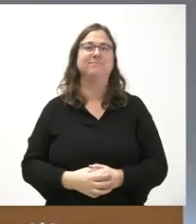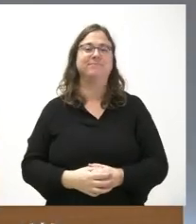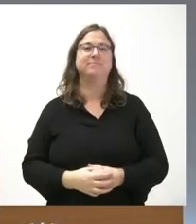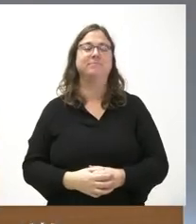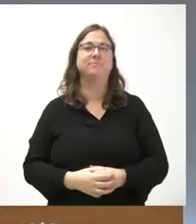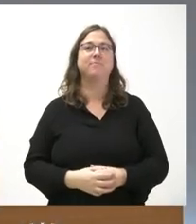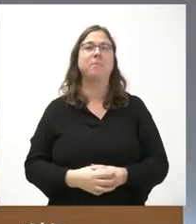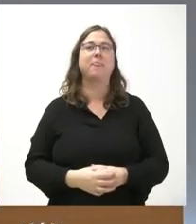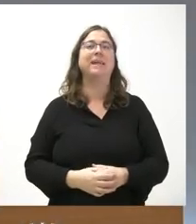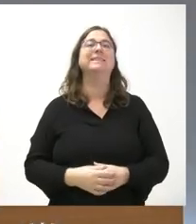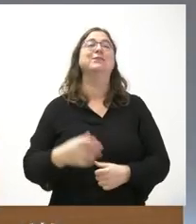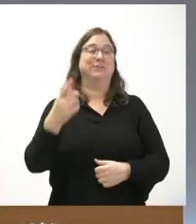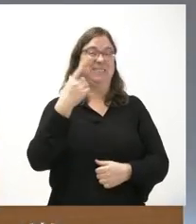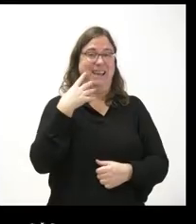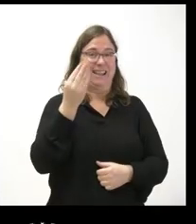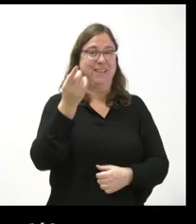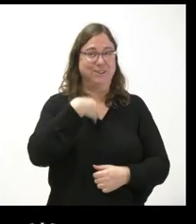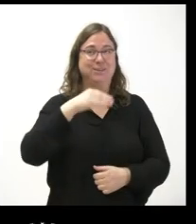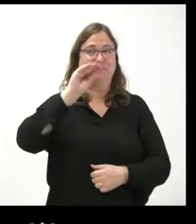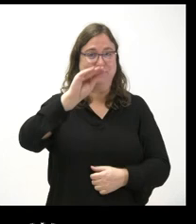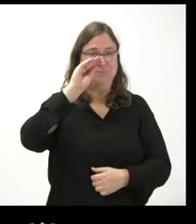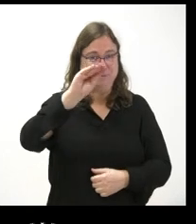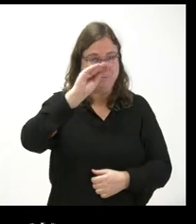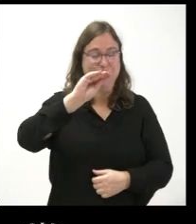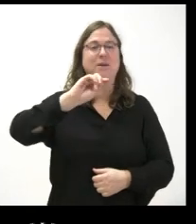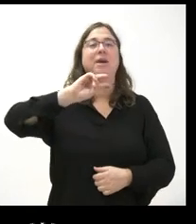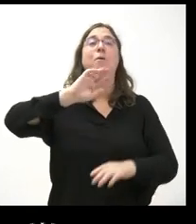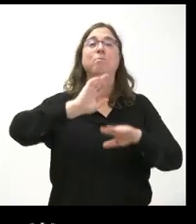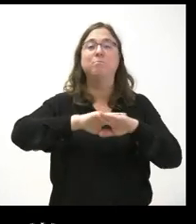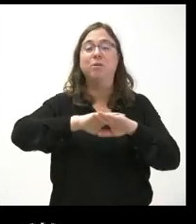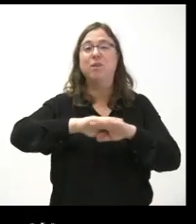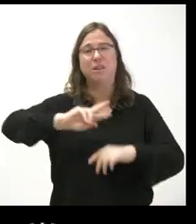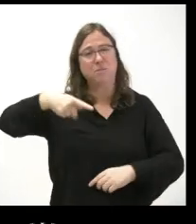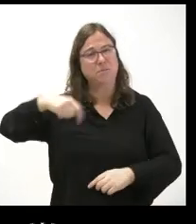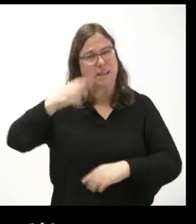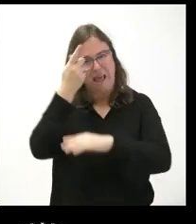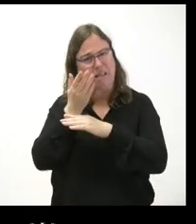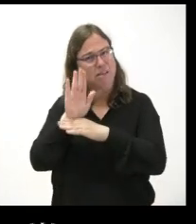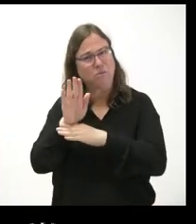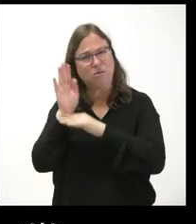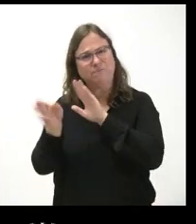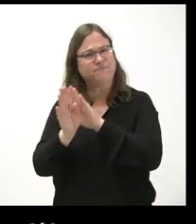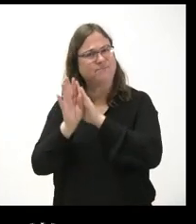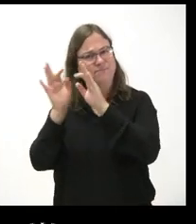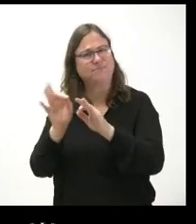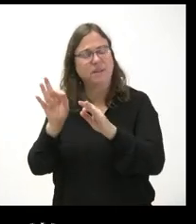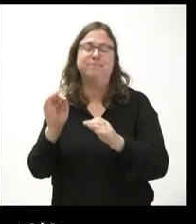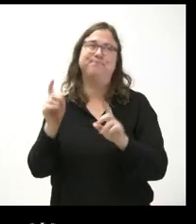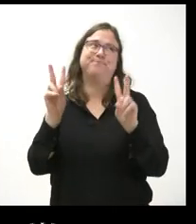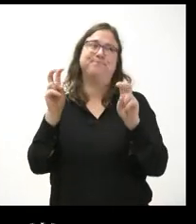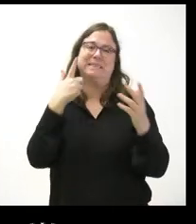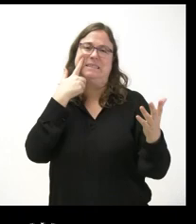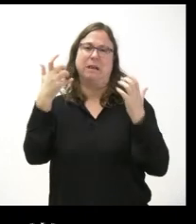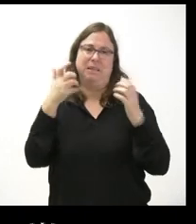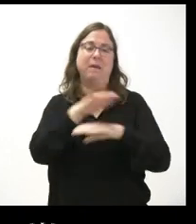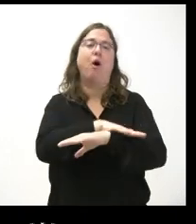¿entiende usted que persistamos en las preguntas porque el vicepresidente persiste en actitudes que al menos son llamativas en un